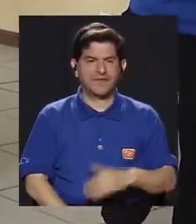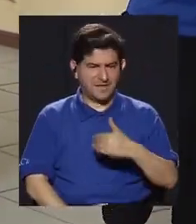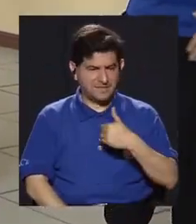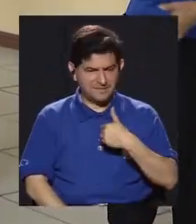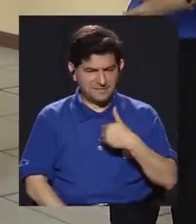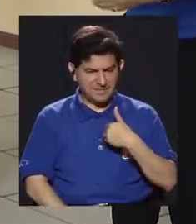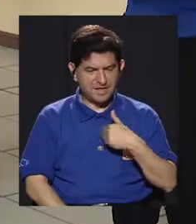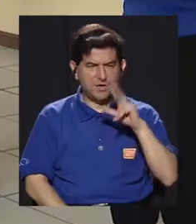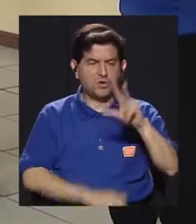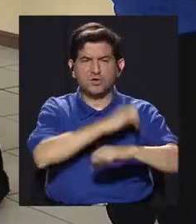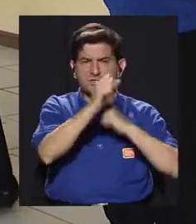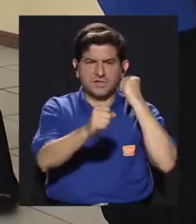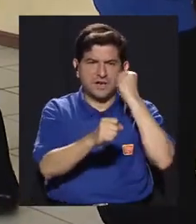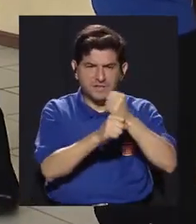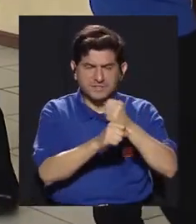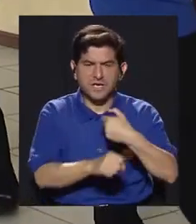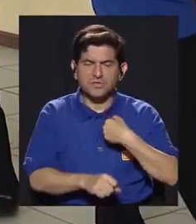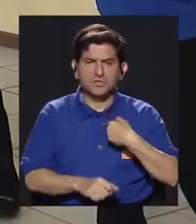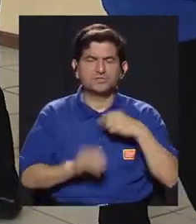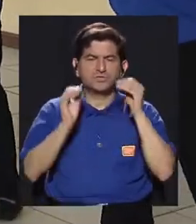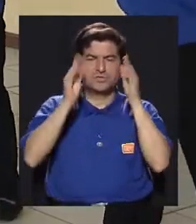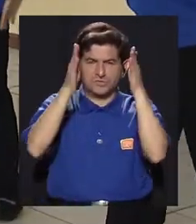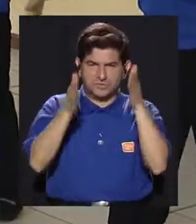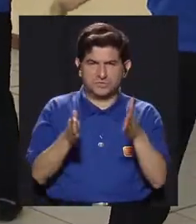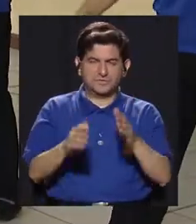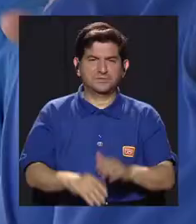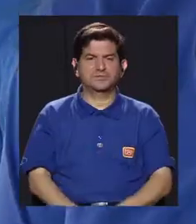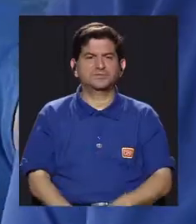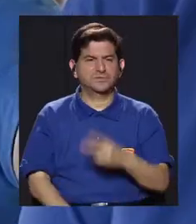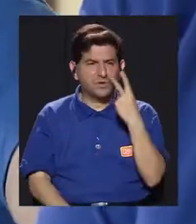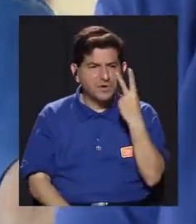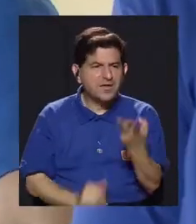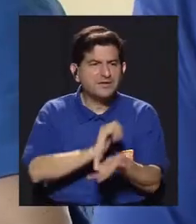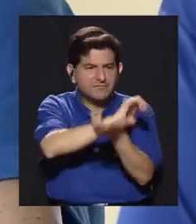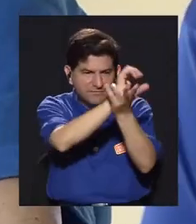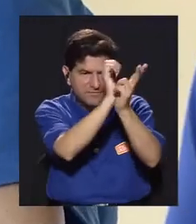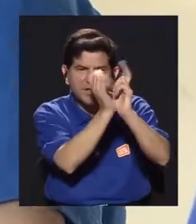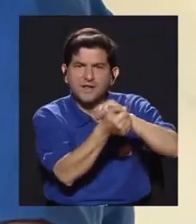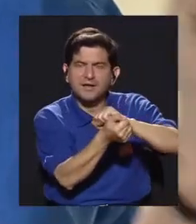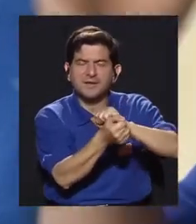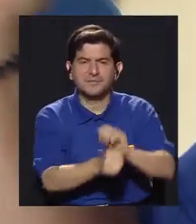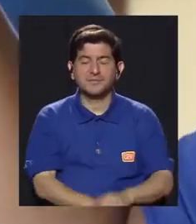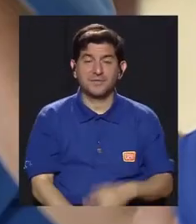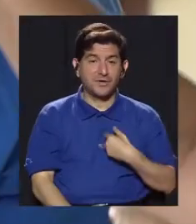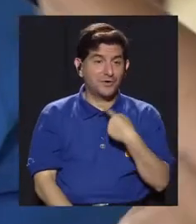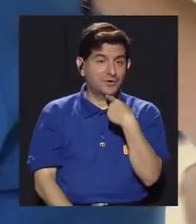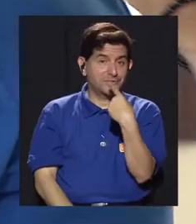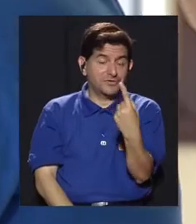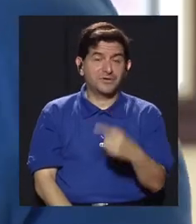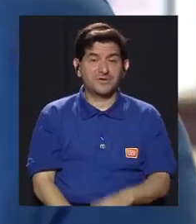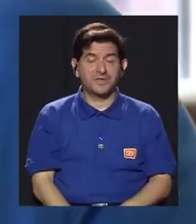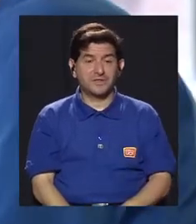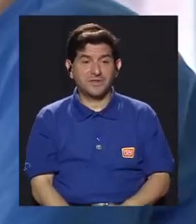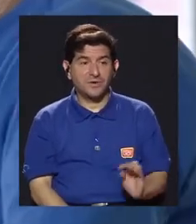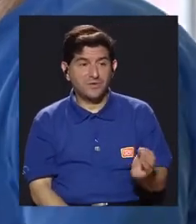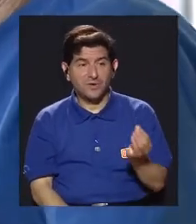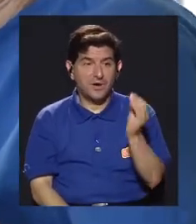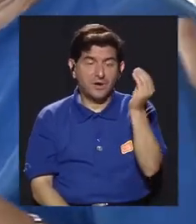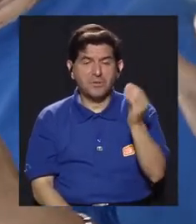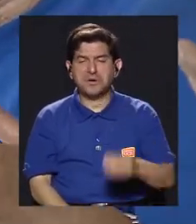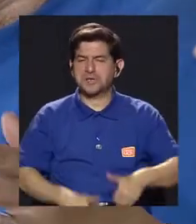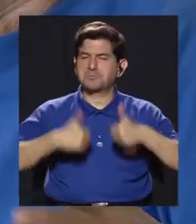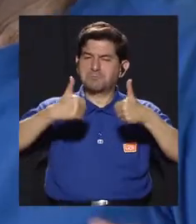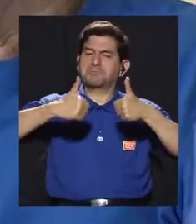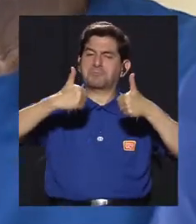tengo como tres años de ser instructora y veo los cambios. lo digo yo que son las chiquillas